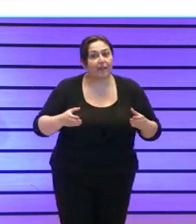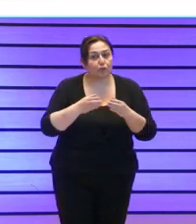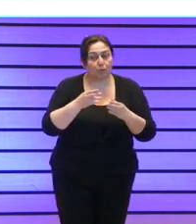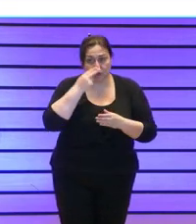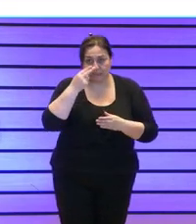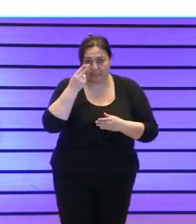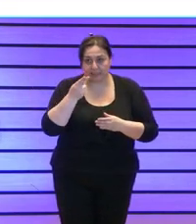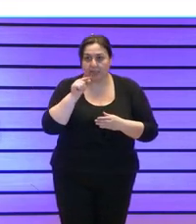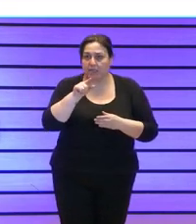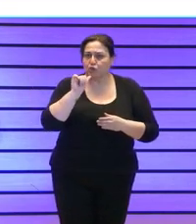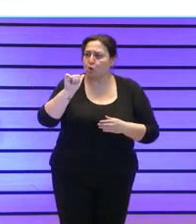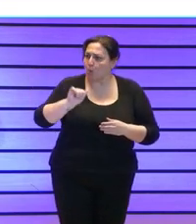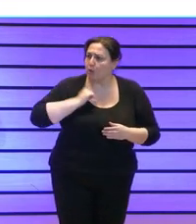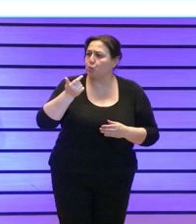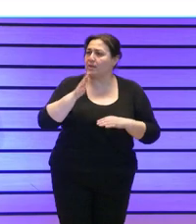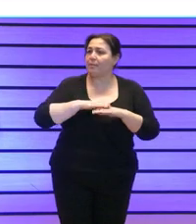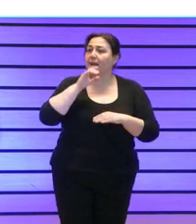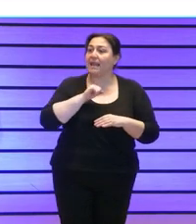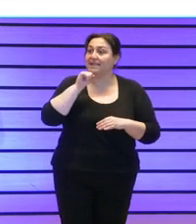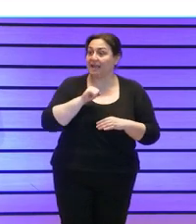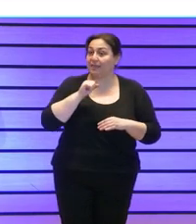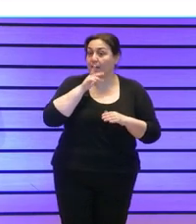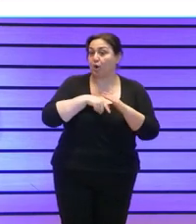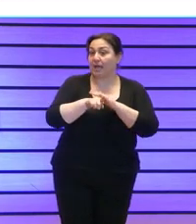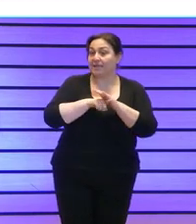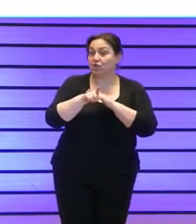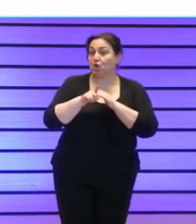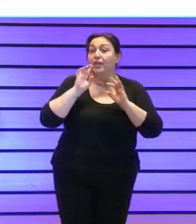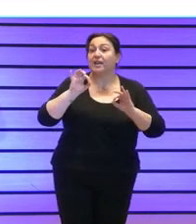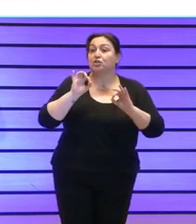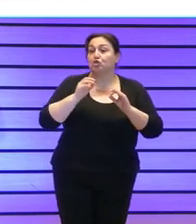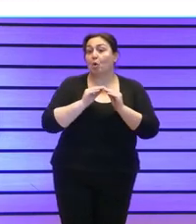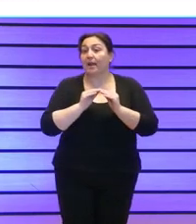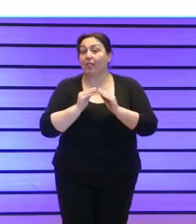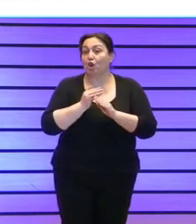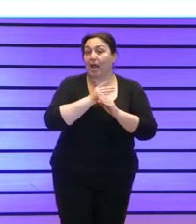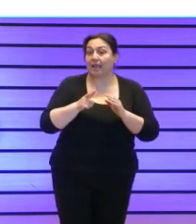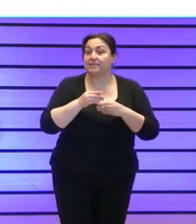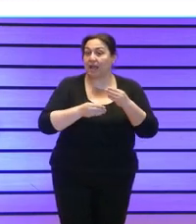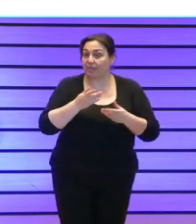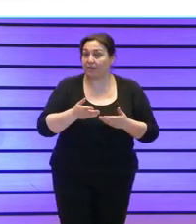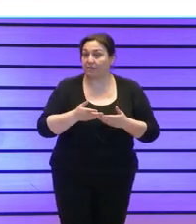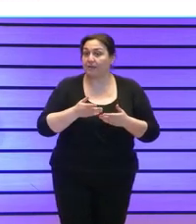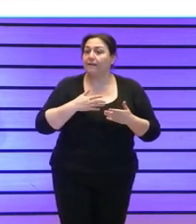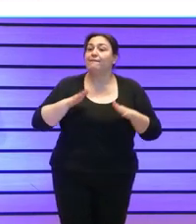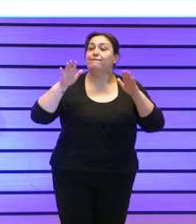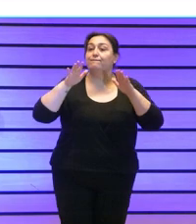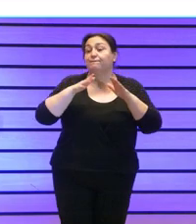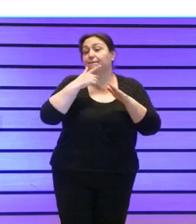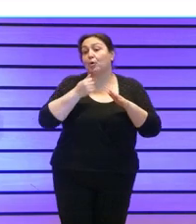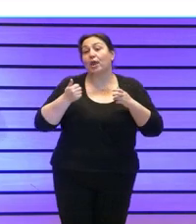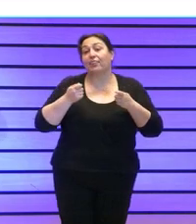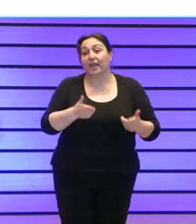es una oportunidad para la excelencia por la gestión de riesgos operacionales que se realiza favorece la toma de